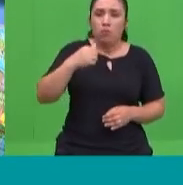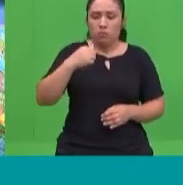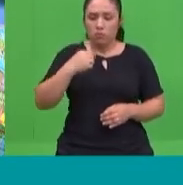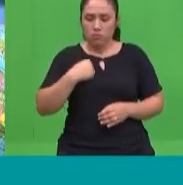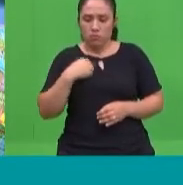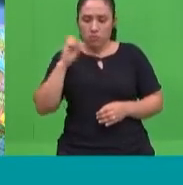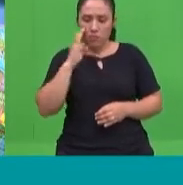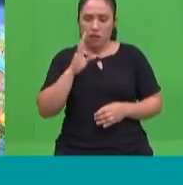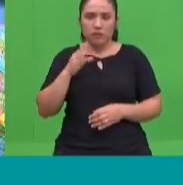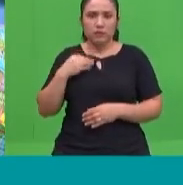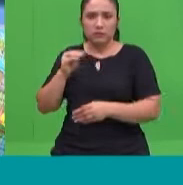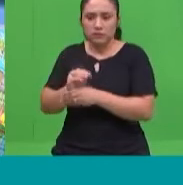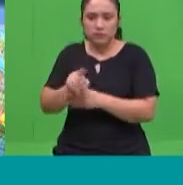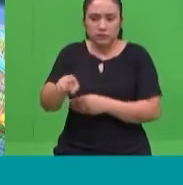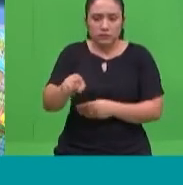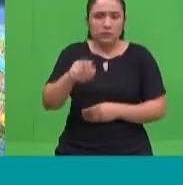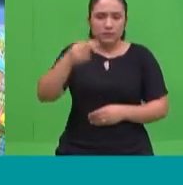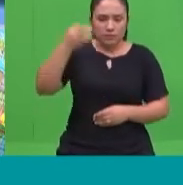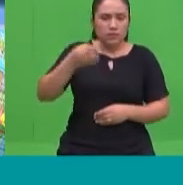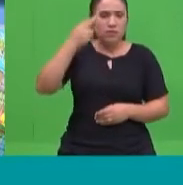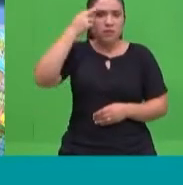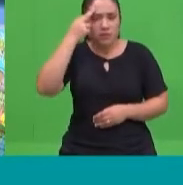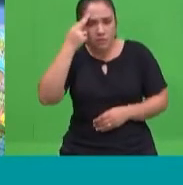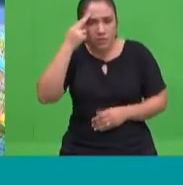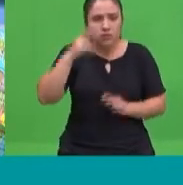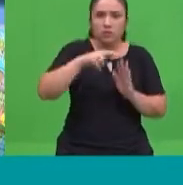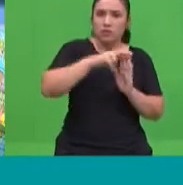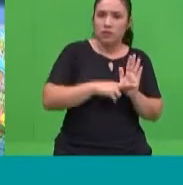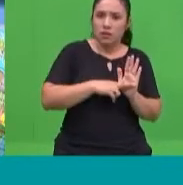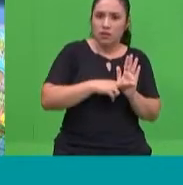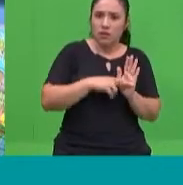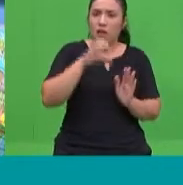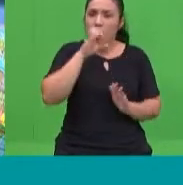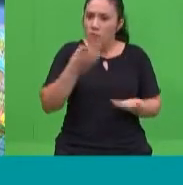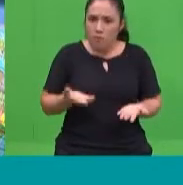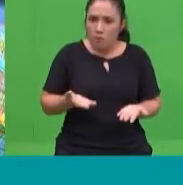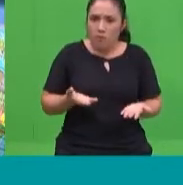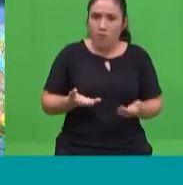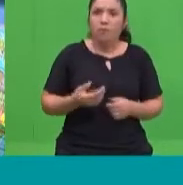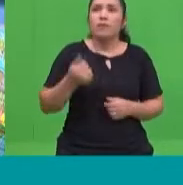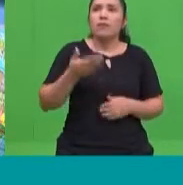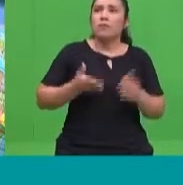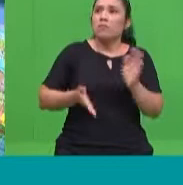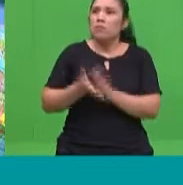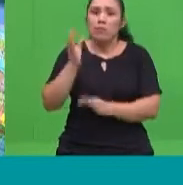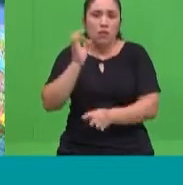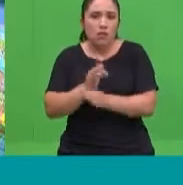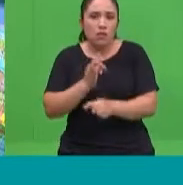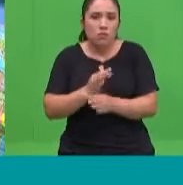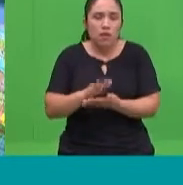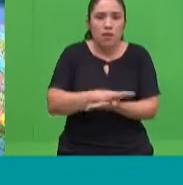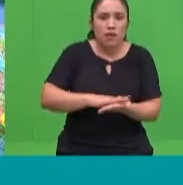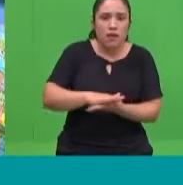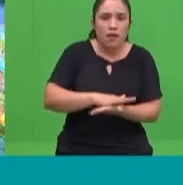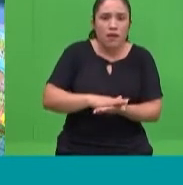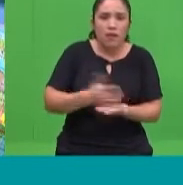siga las normas, siga las reglas? Ya no va a clases de 7 a 12 o a 1. Ya no tiene